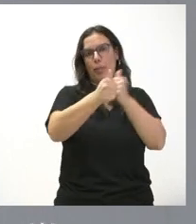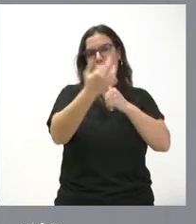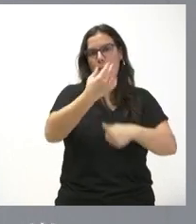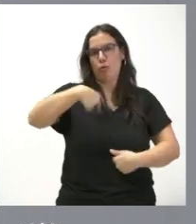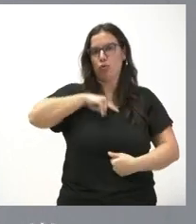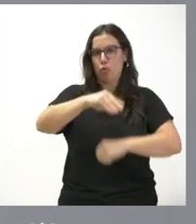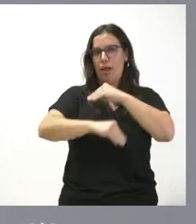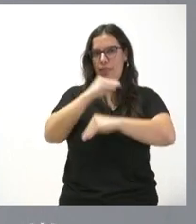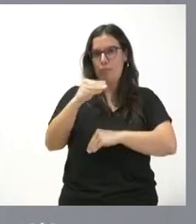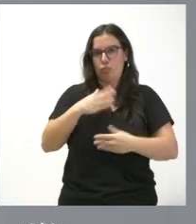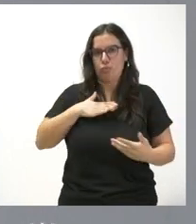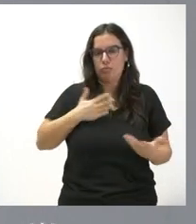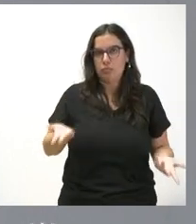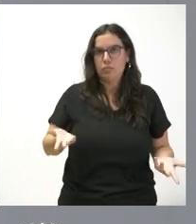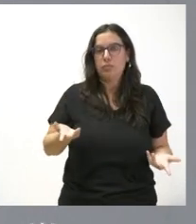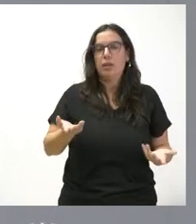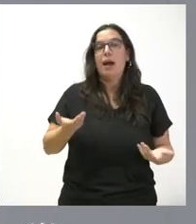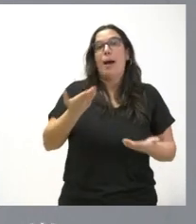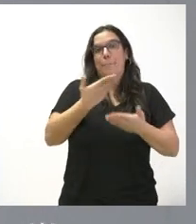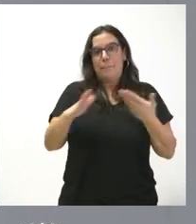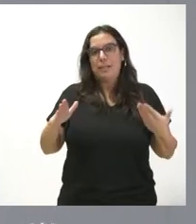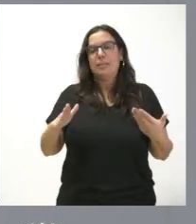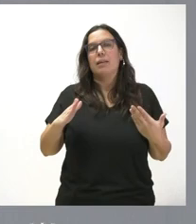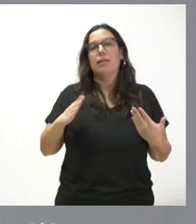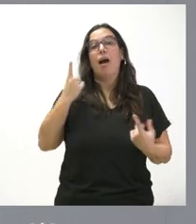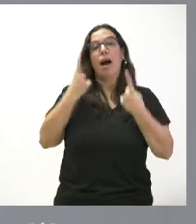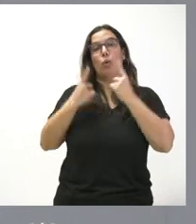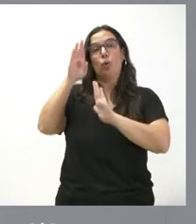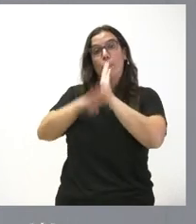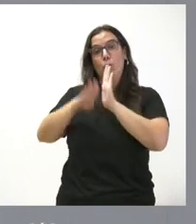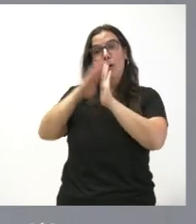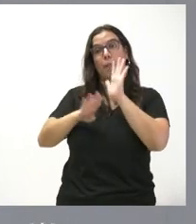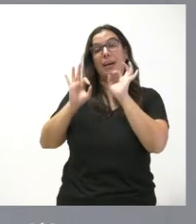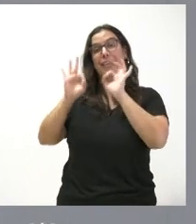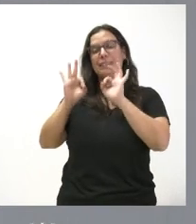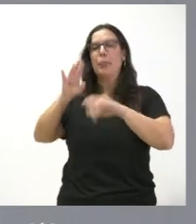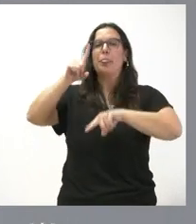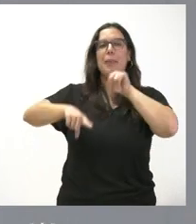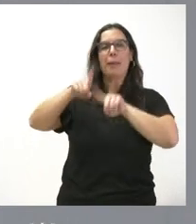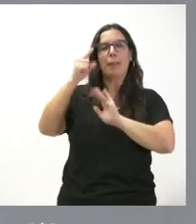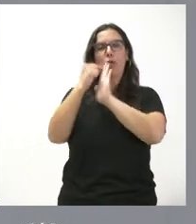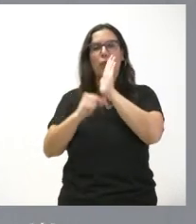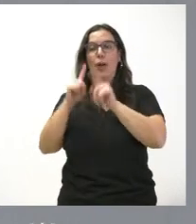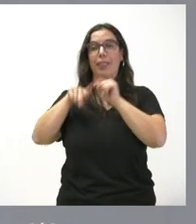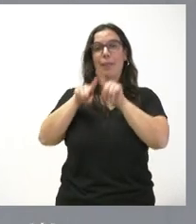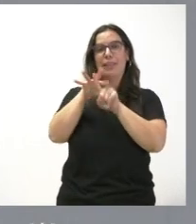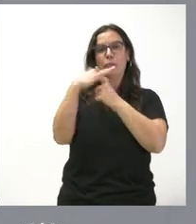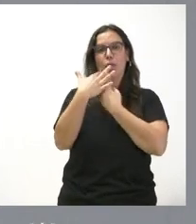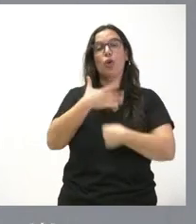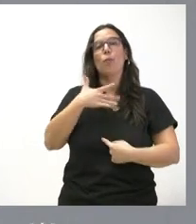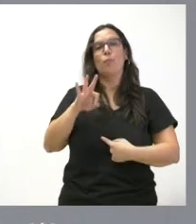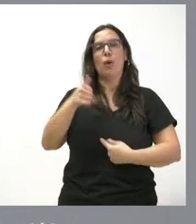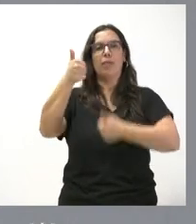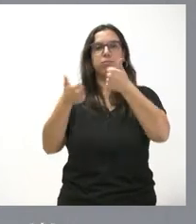Castilla y León y eso no quita para que en algunos programas específicos en función de sus condiciones y circunstancias pueda haber en la concurrencia